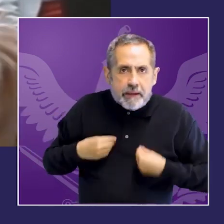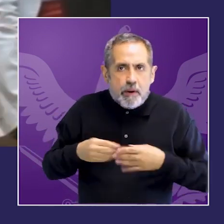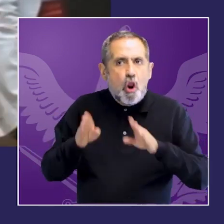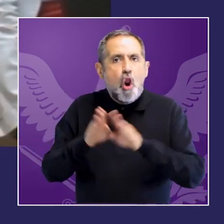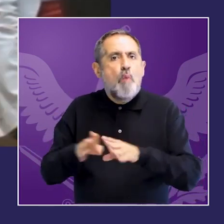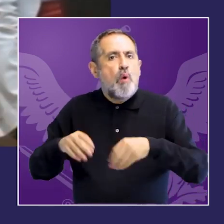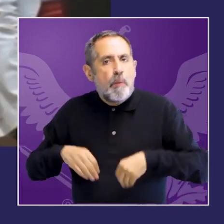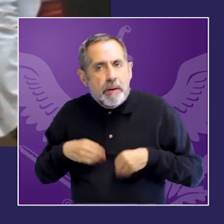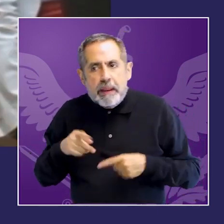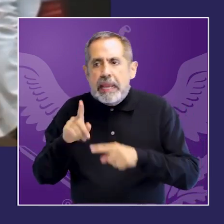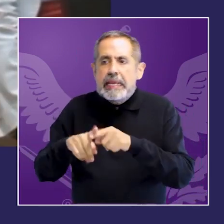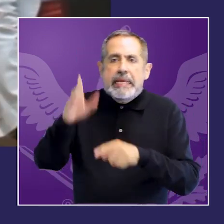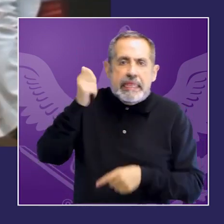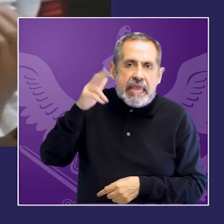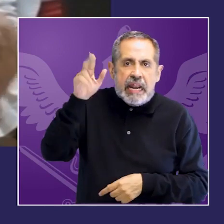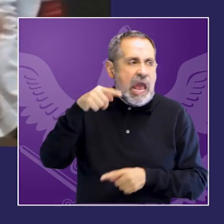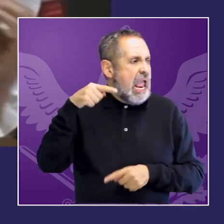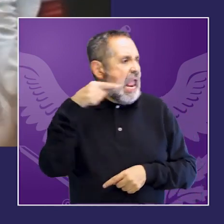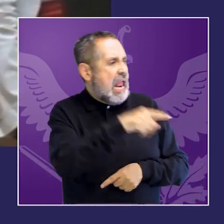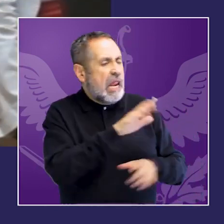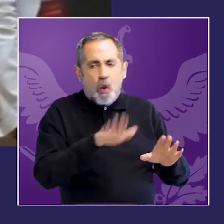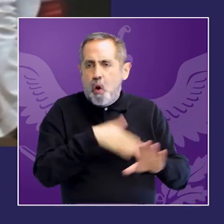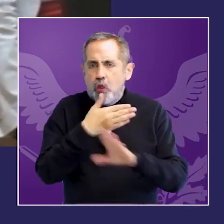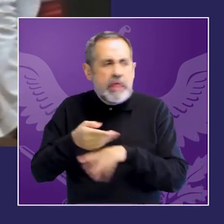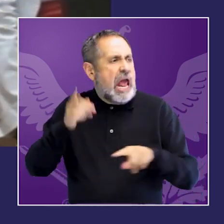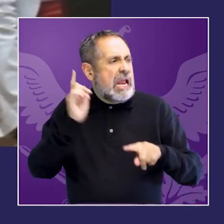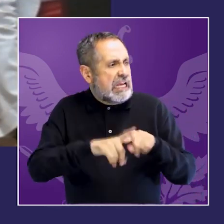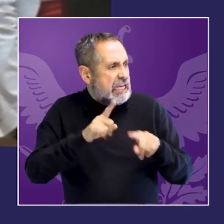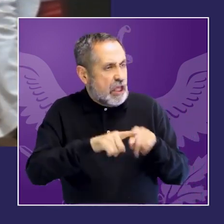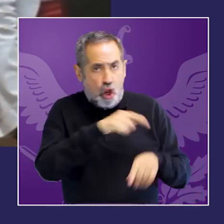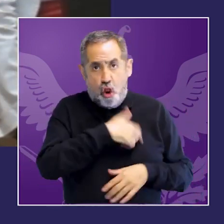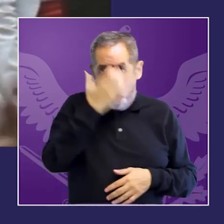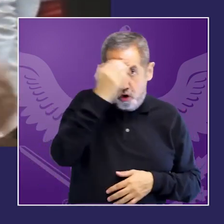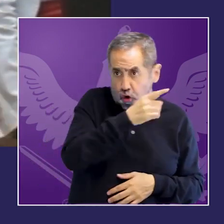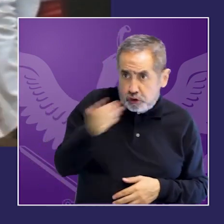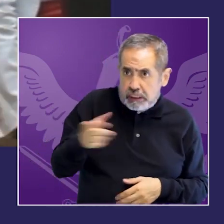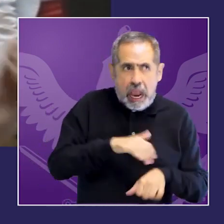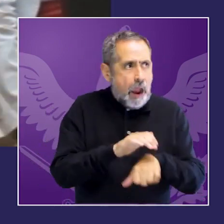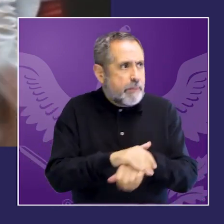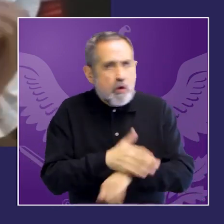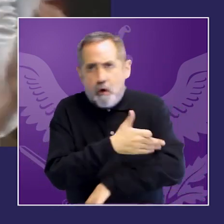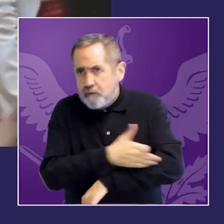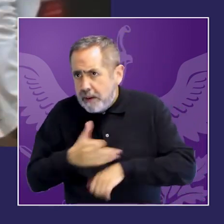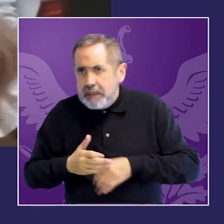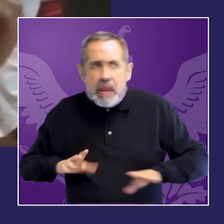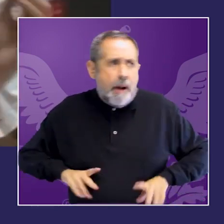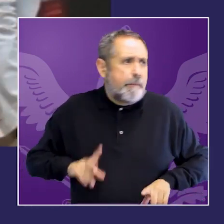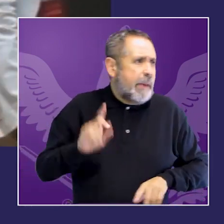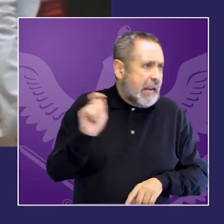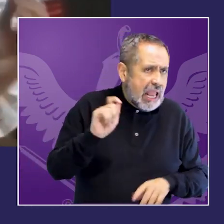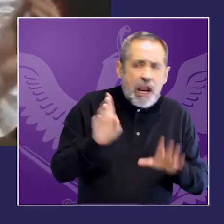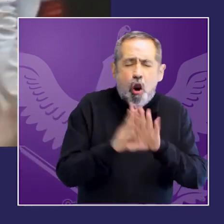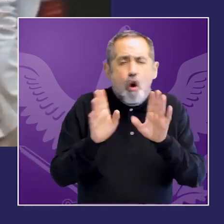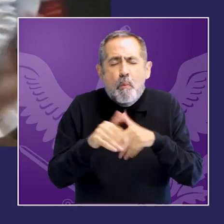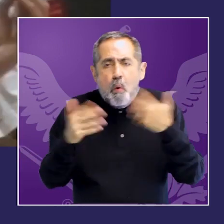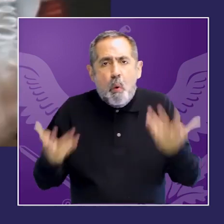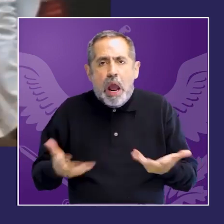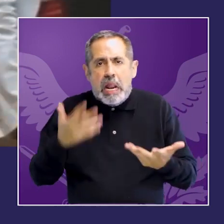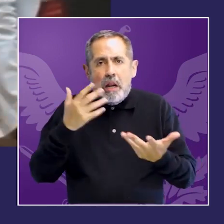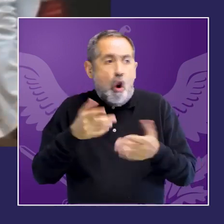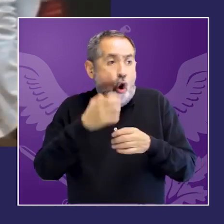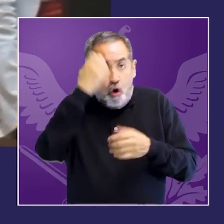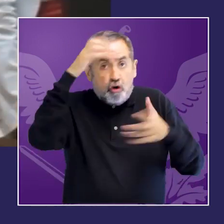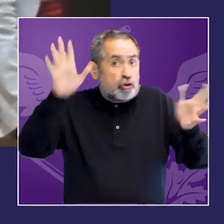dónde estaban esas mujeres quiénes eran los agresores eran personas conocidas eran amigos eran familia eran pareja